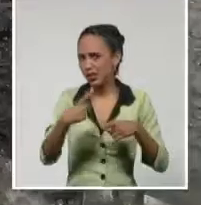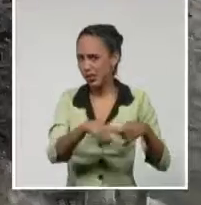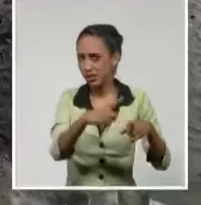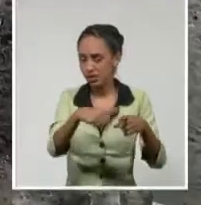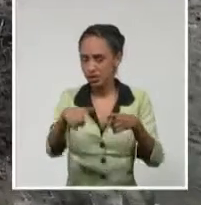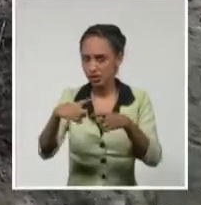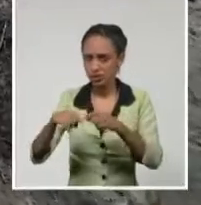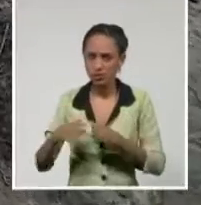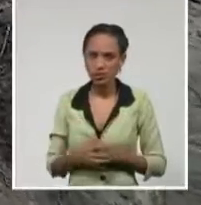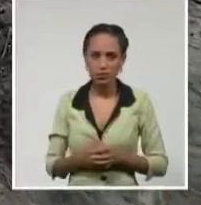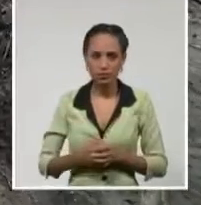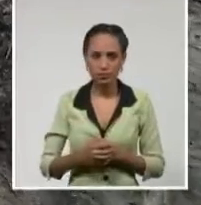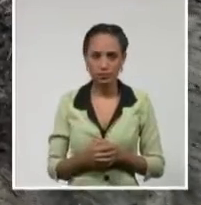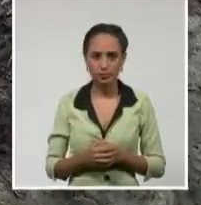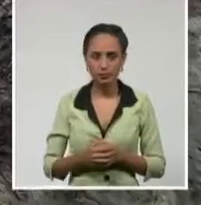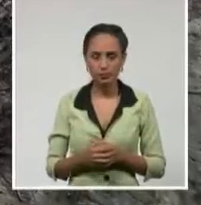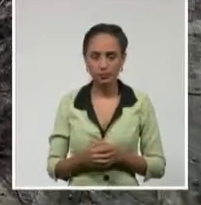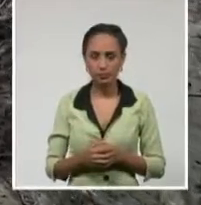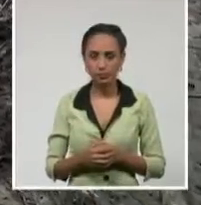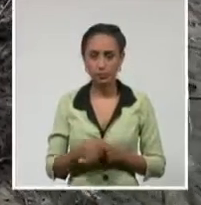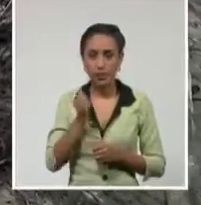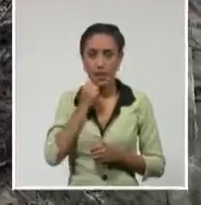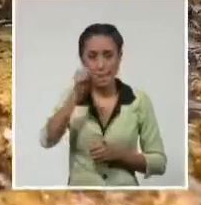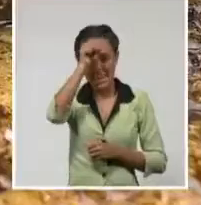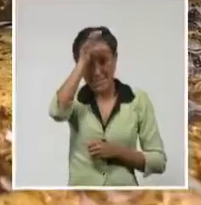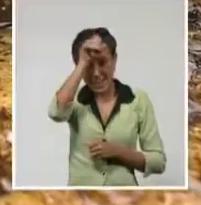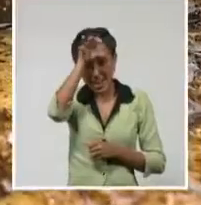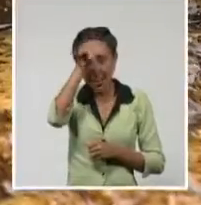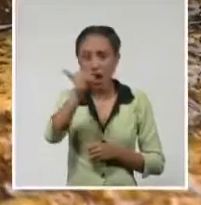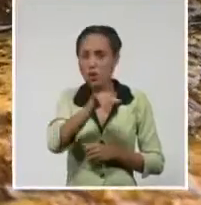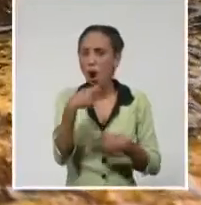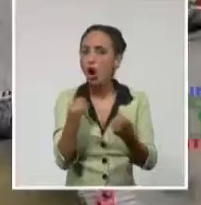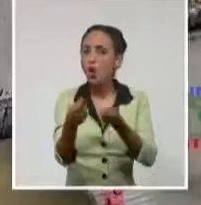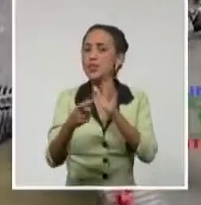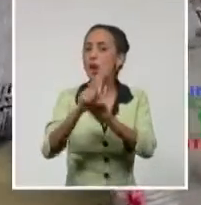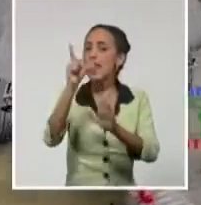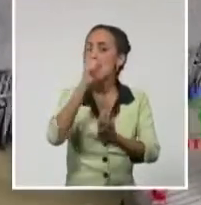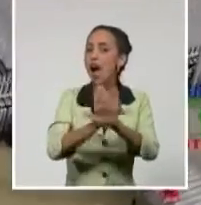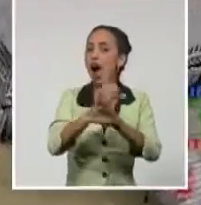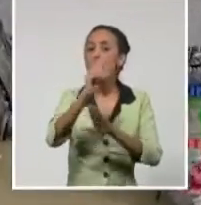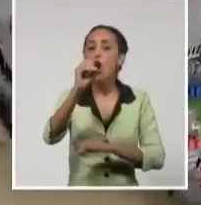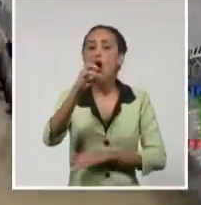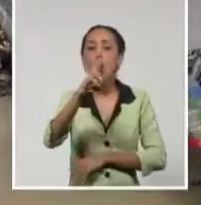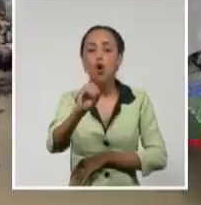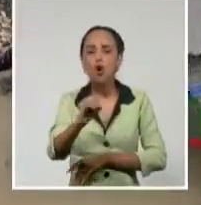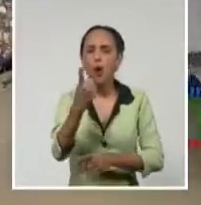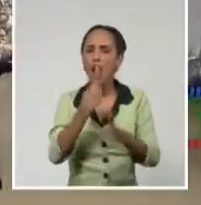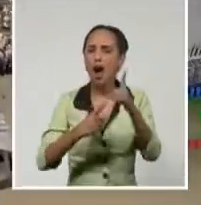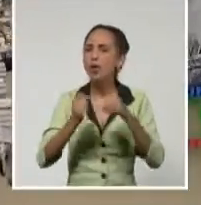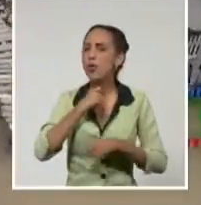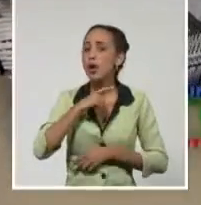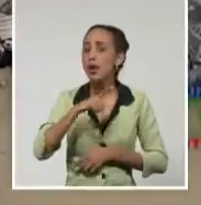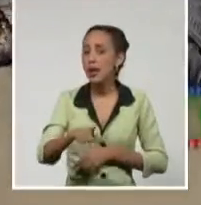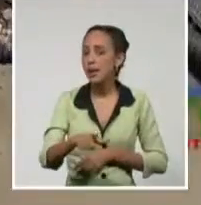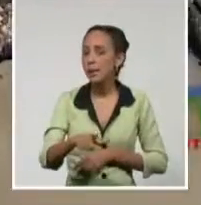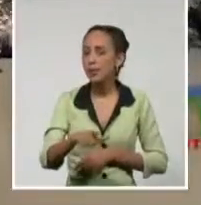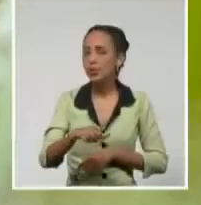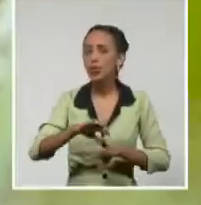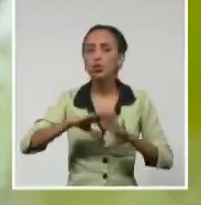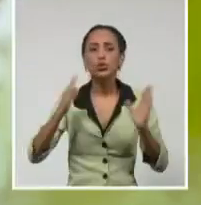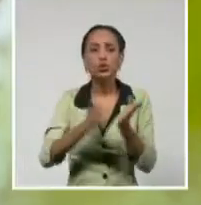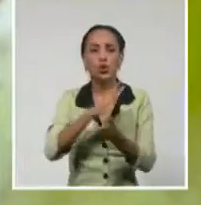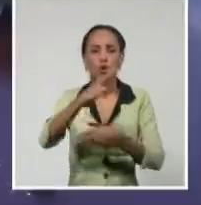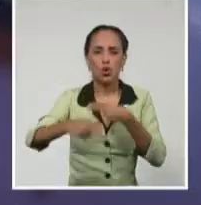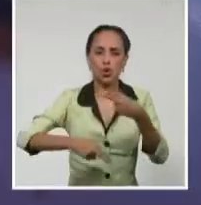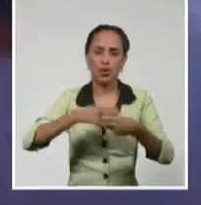ríos, además de la minería artesanal para el comercio ilegal de oro, son algunos ejemplos sobre el maltrato a los espacios